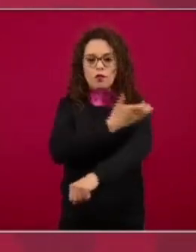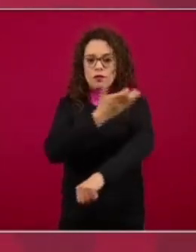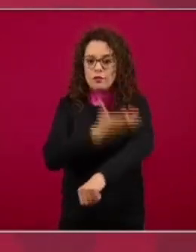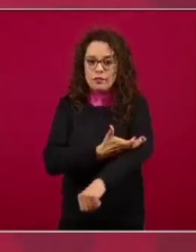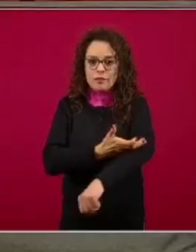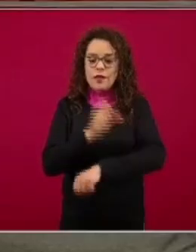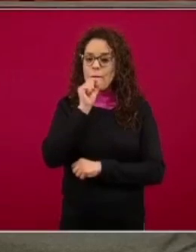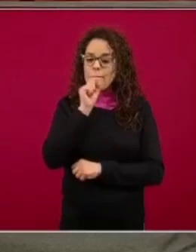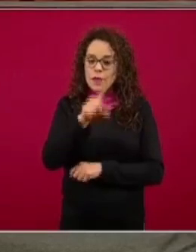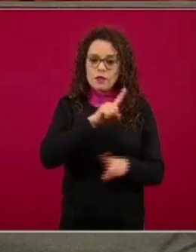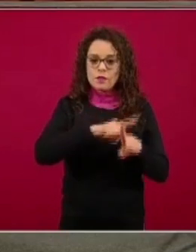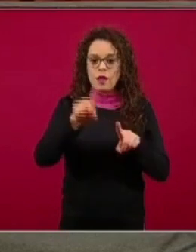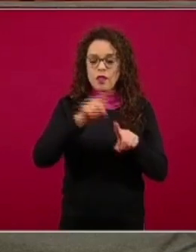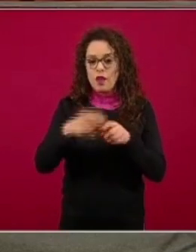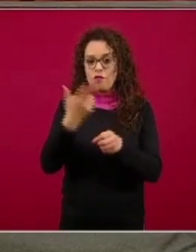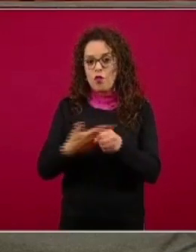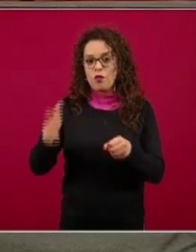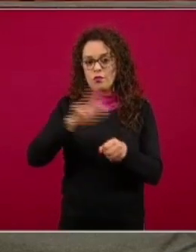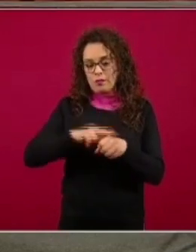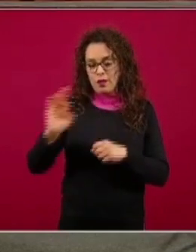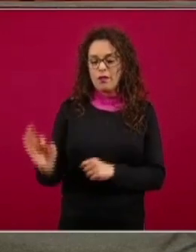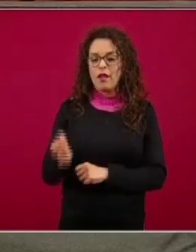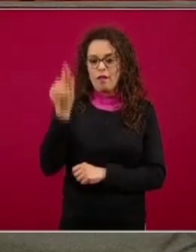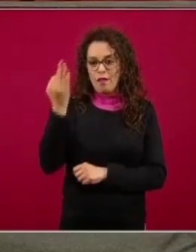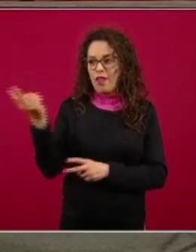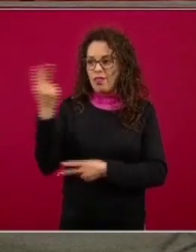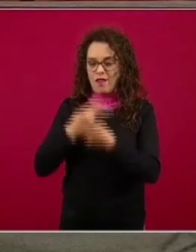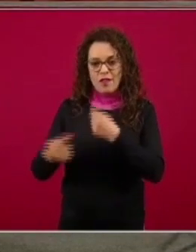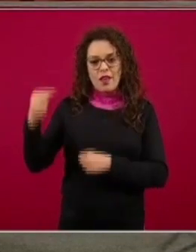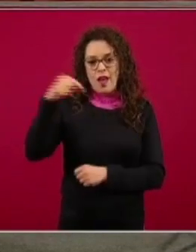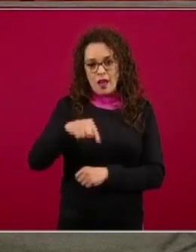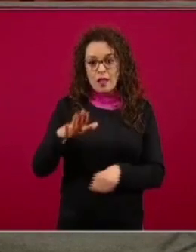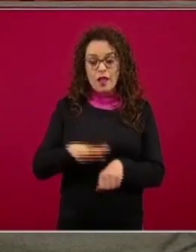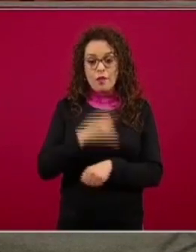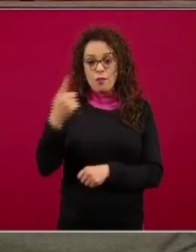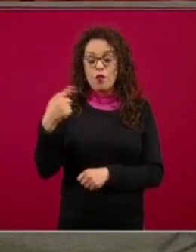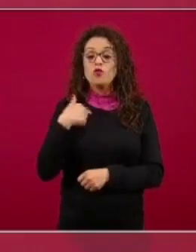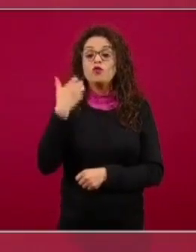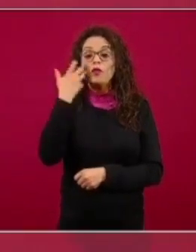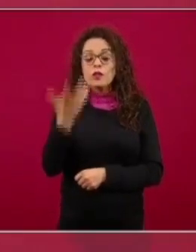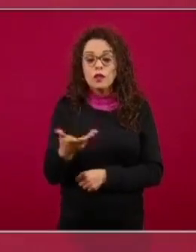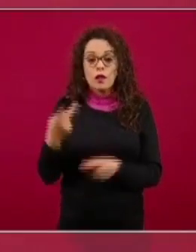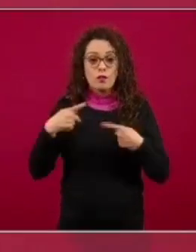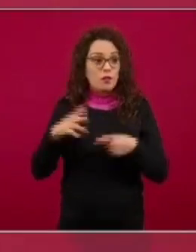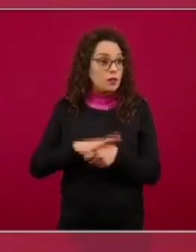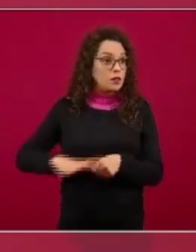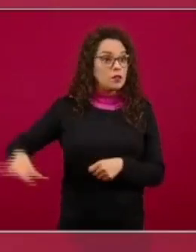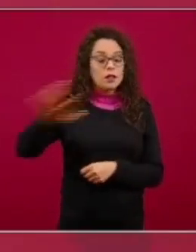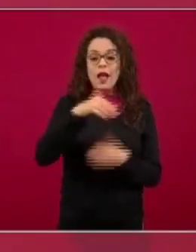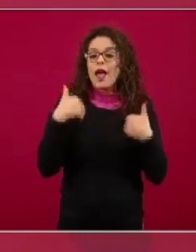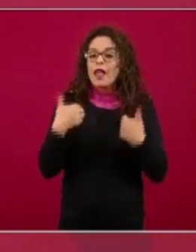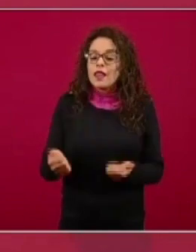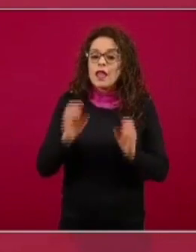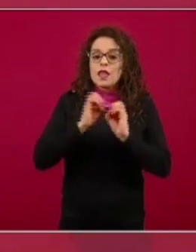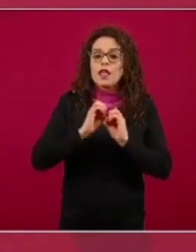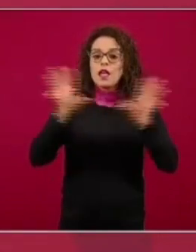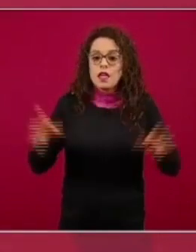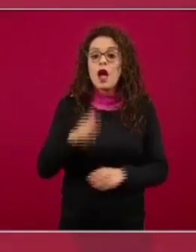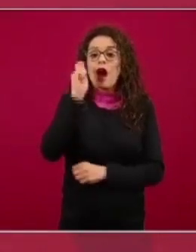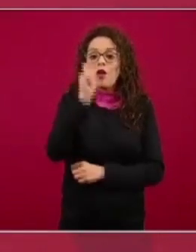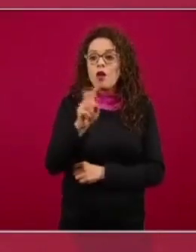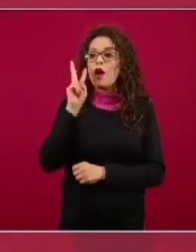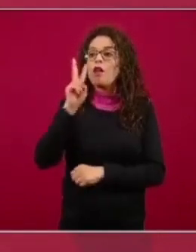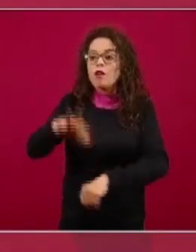también de los distintos hospitales federales porque queremos que la población tenga claro el escenario que se ve al interior de los